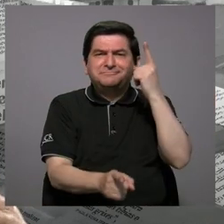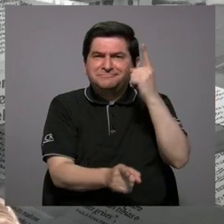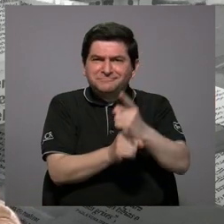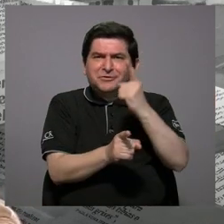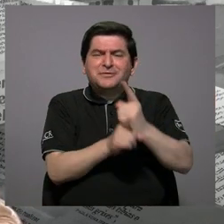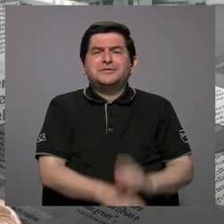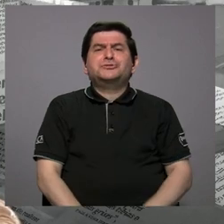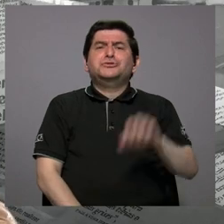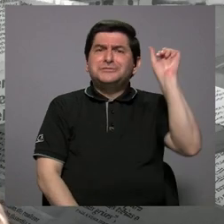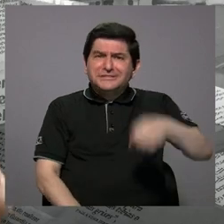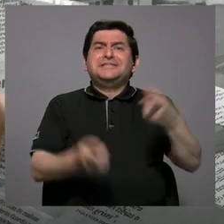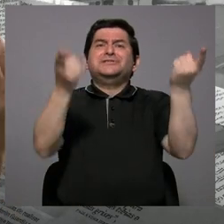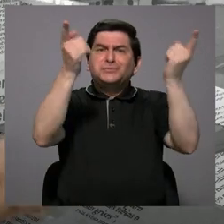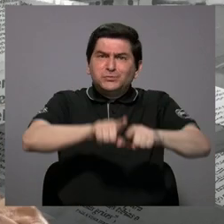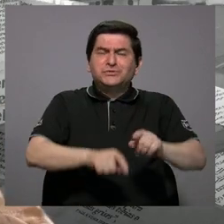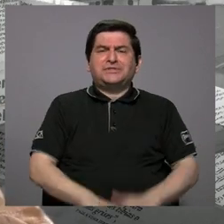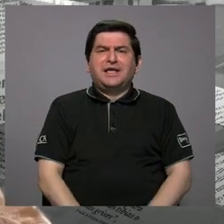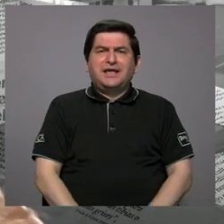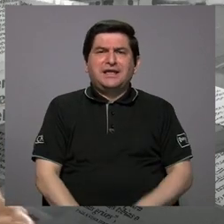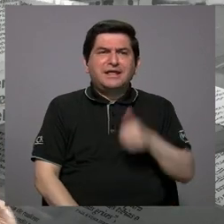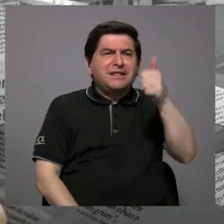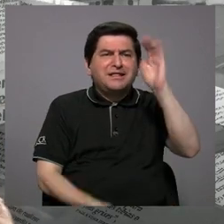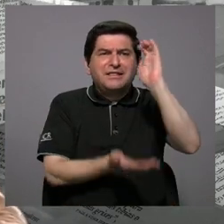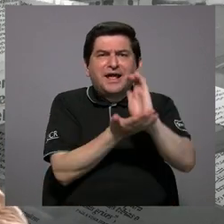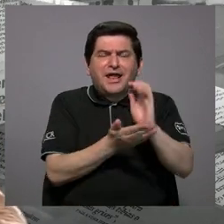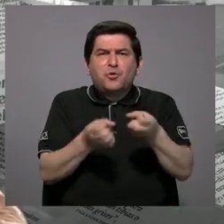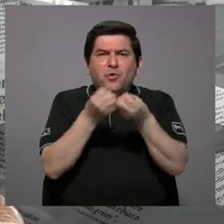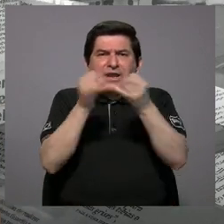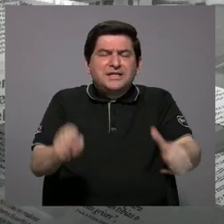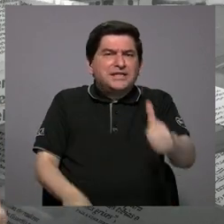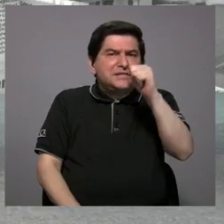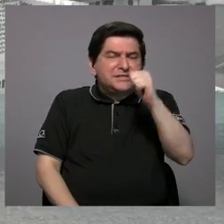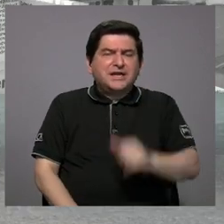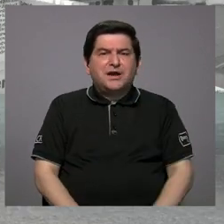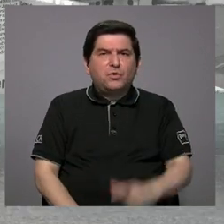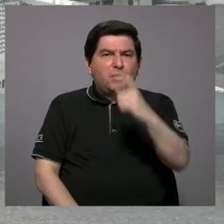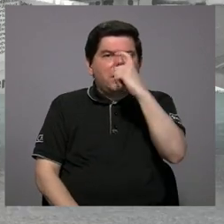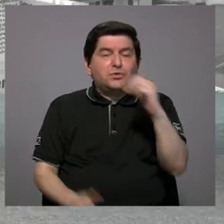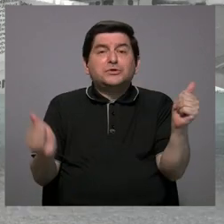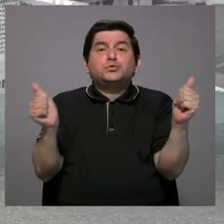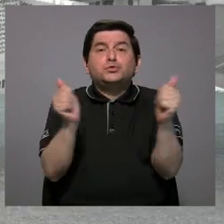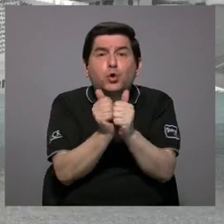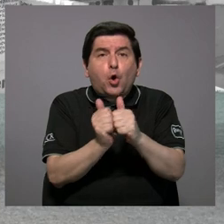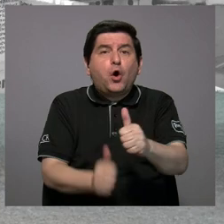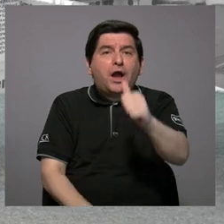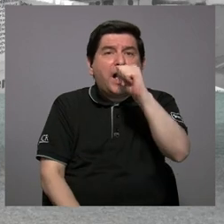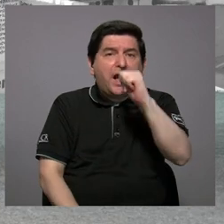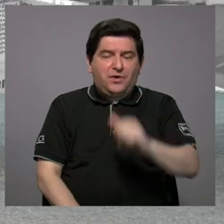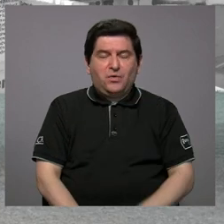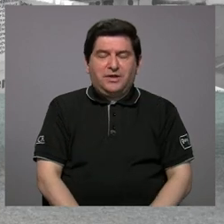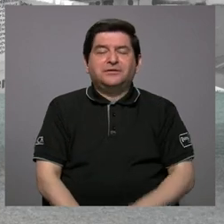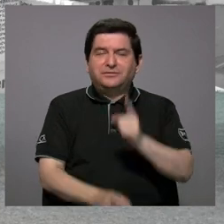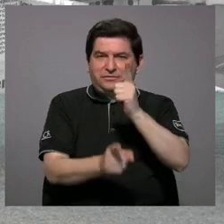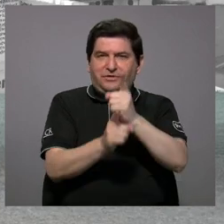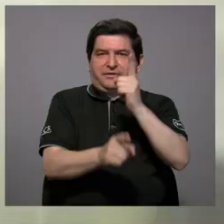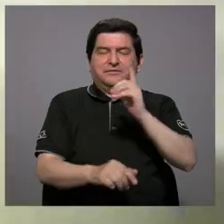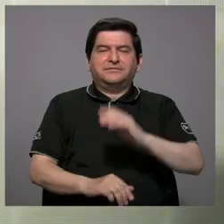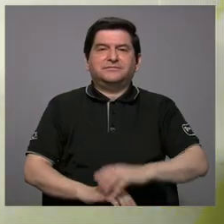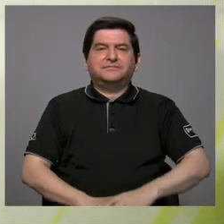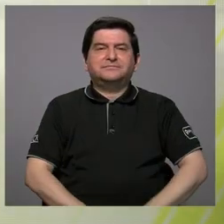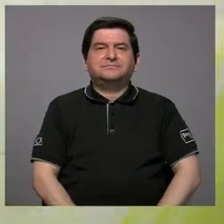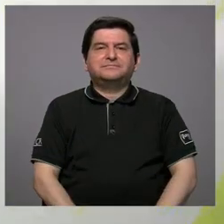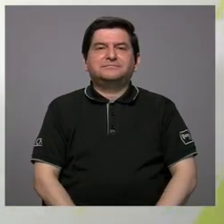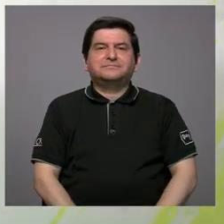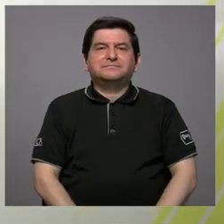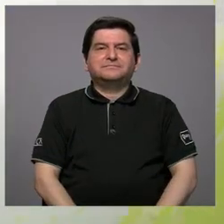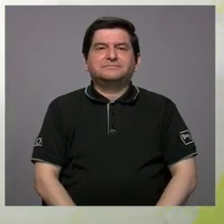de que efectivamente es así, de calajuelita sin agua y escasuz sin agua. Lo hemos consultado. O escasuz con agua. Escazuz con agua y a la juelita sin